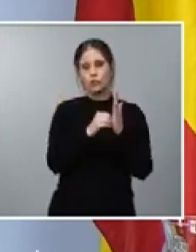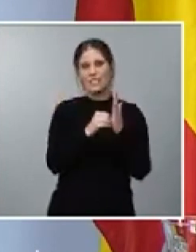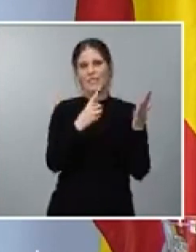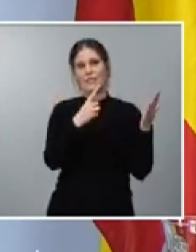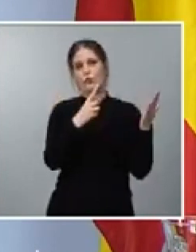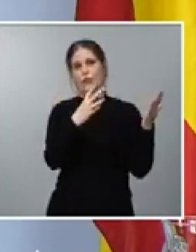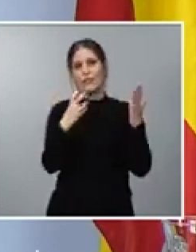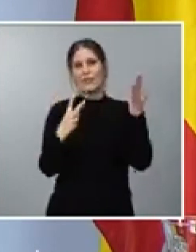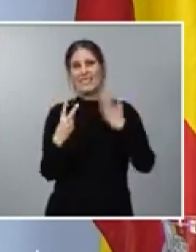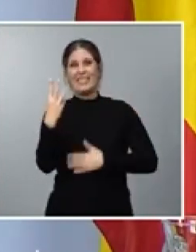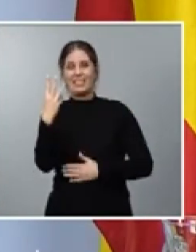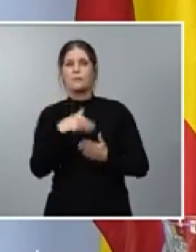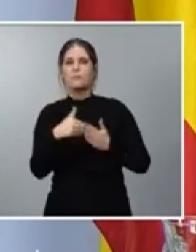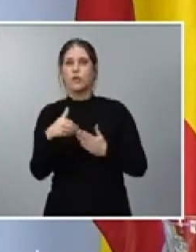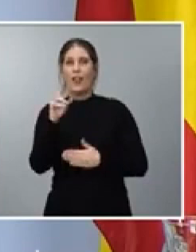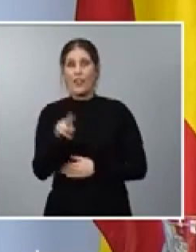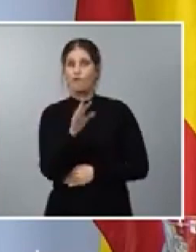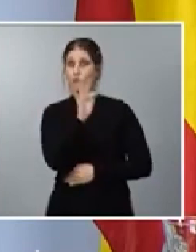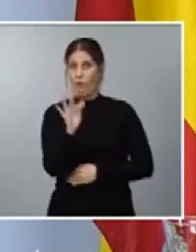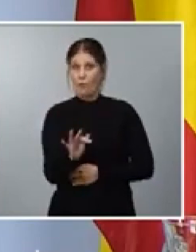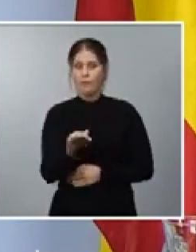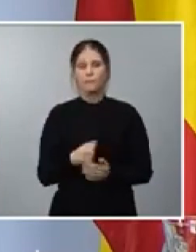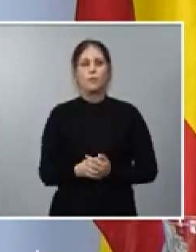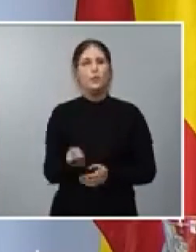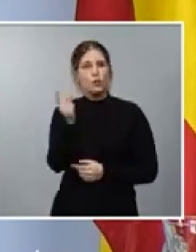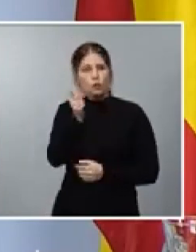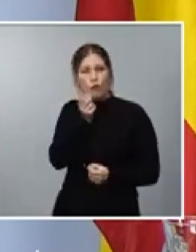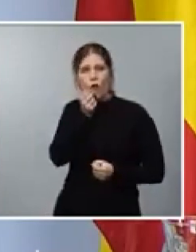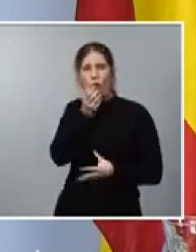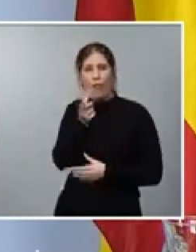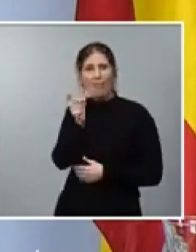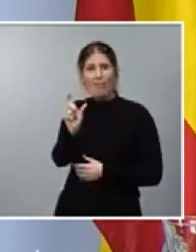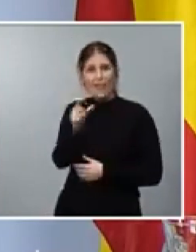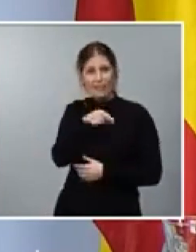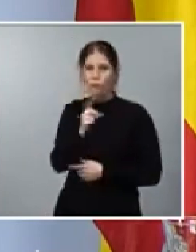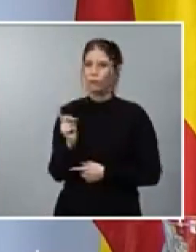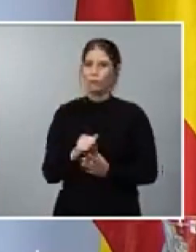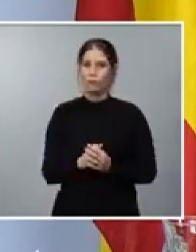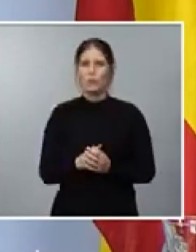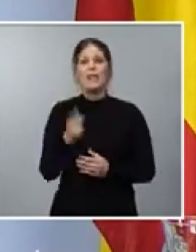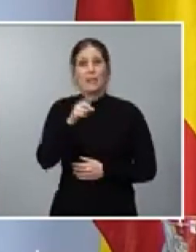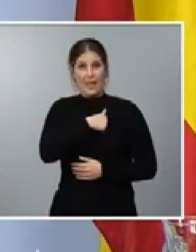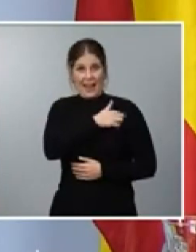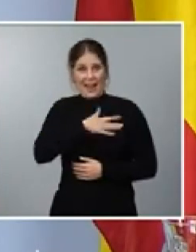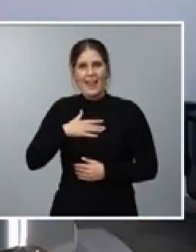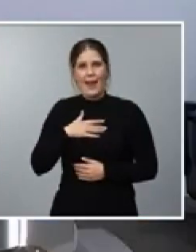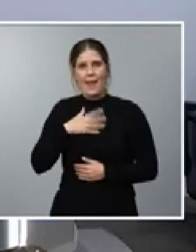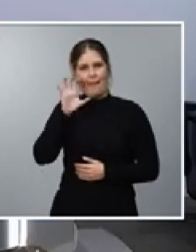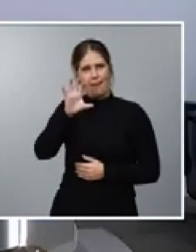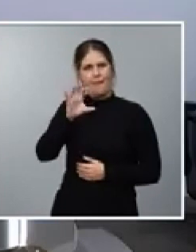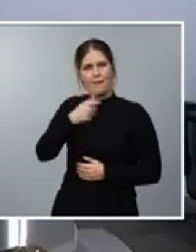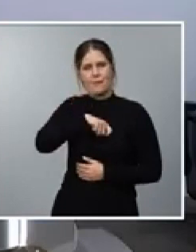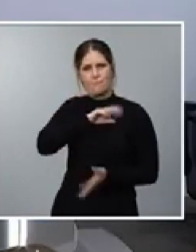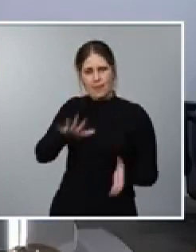millones de euros. Pero no solamente estos datos son ilustrativos. Si también queremos una España moderna, que sea